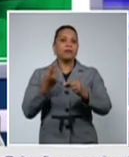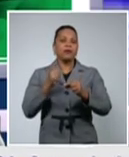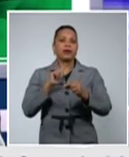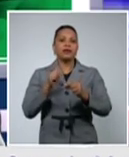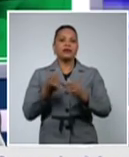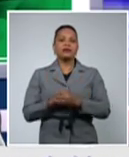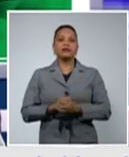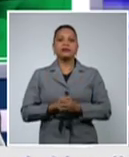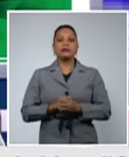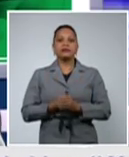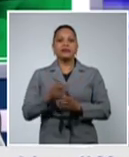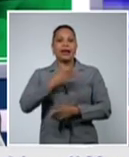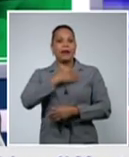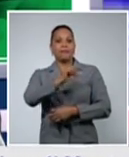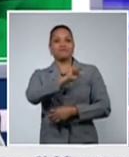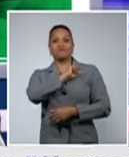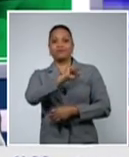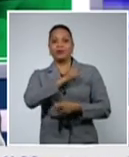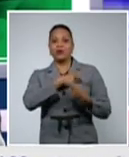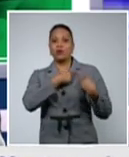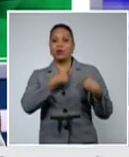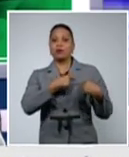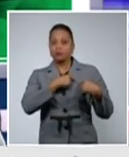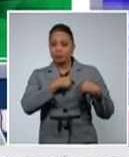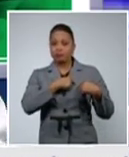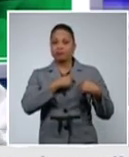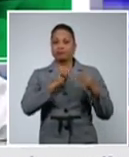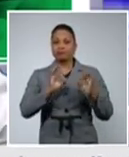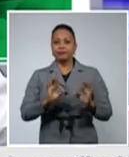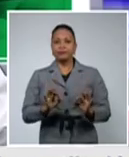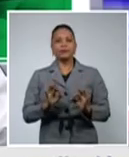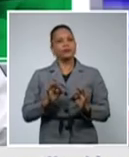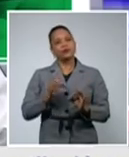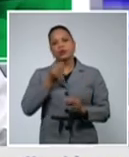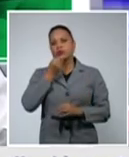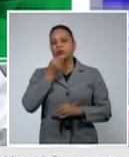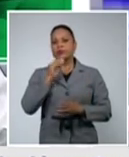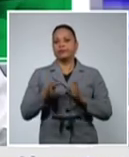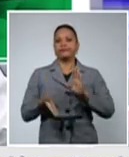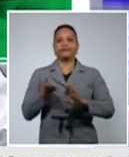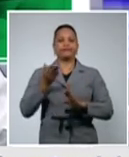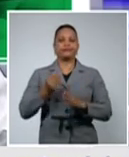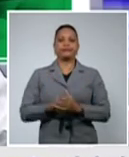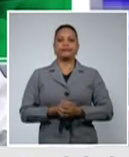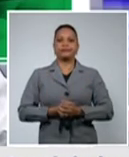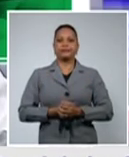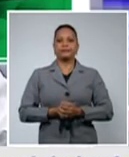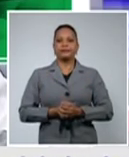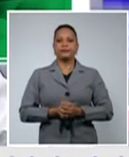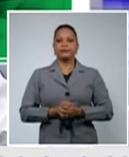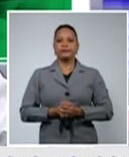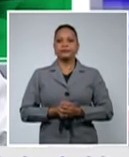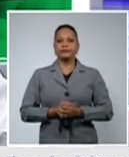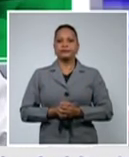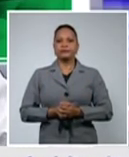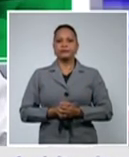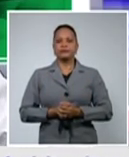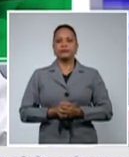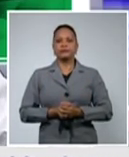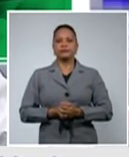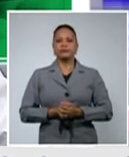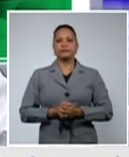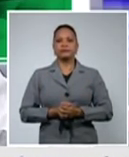parada cardíaca en asistoria, que no fue posible su reanimación, no obstante las maniobras aplicadas.